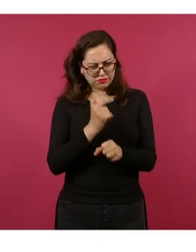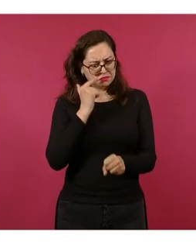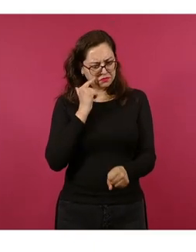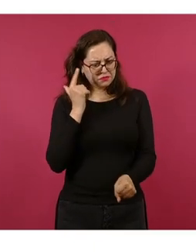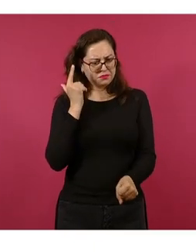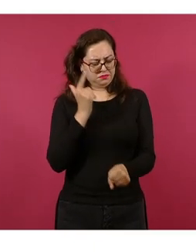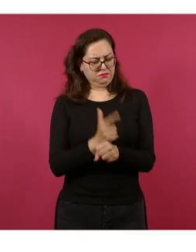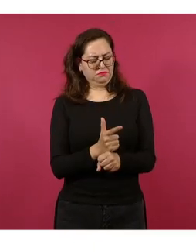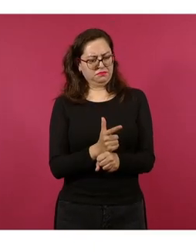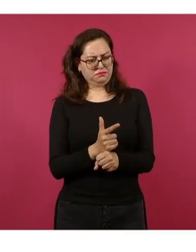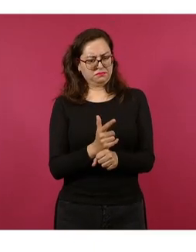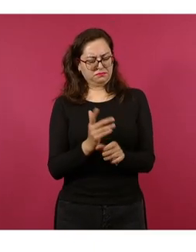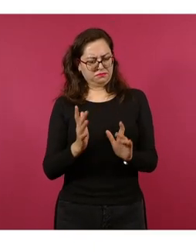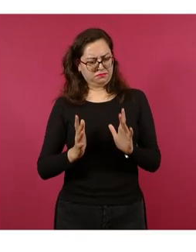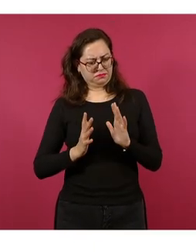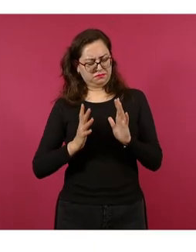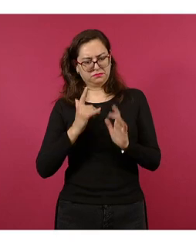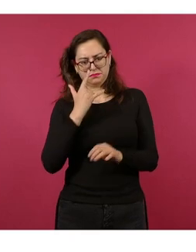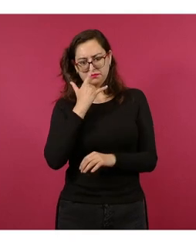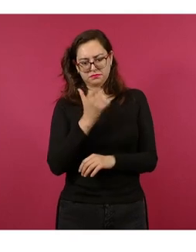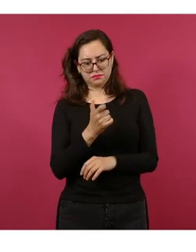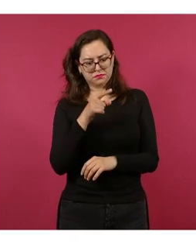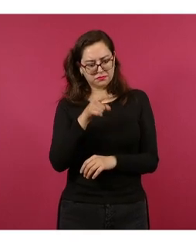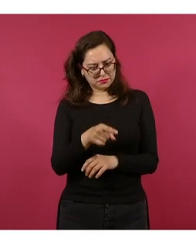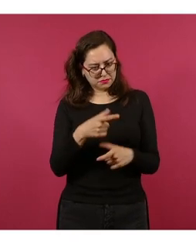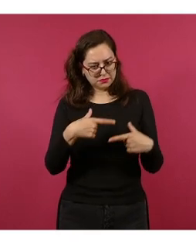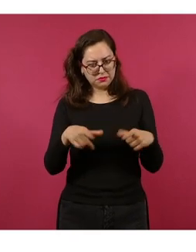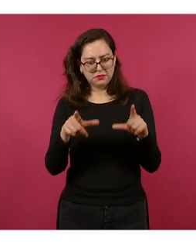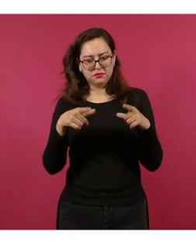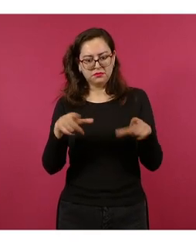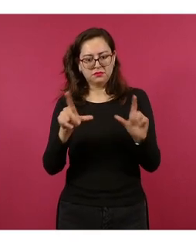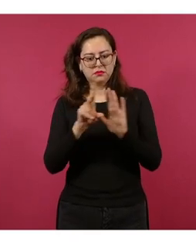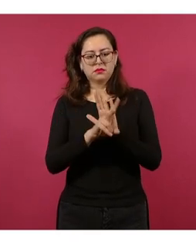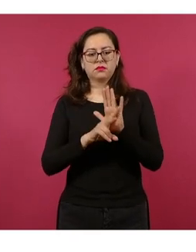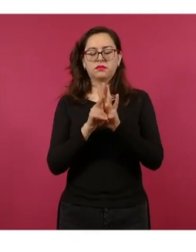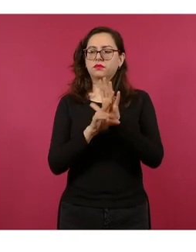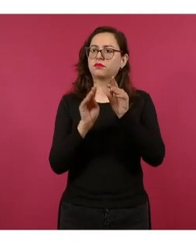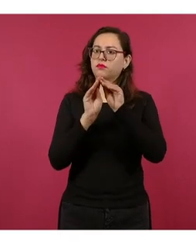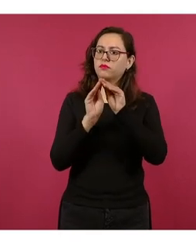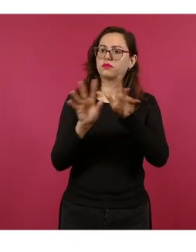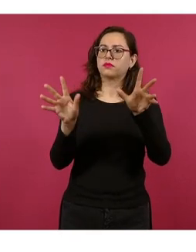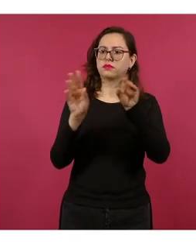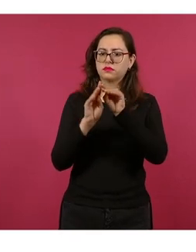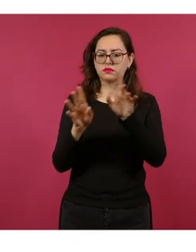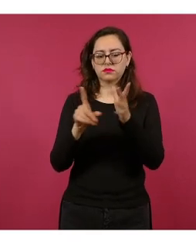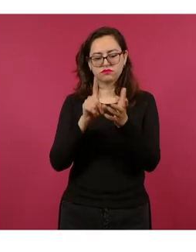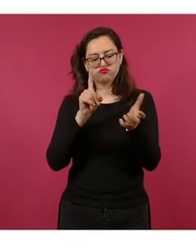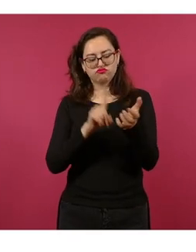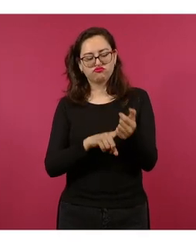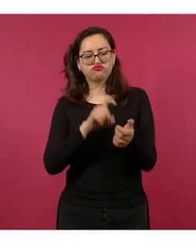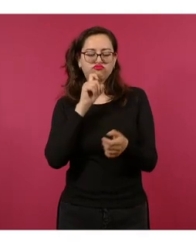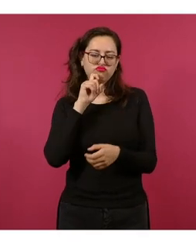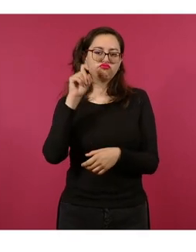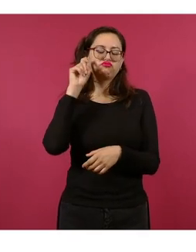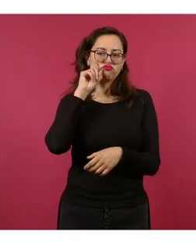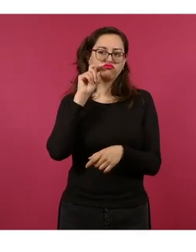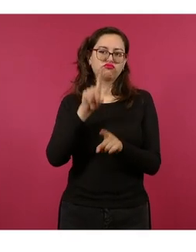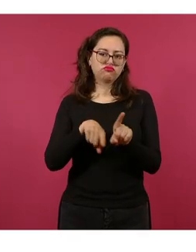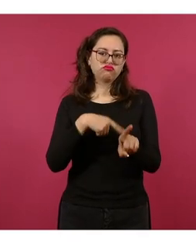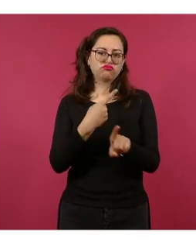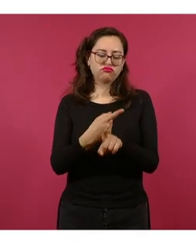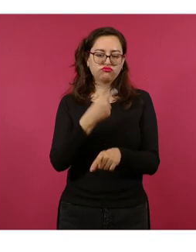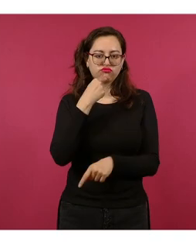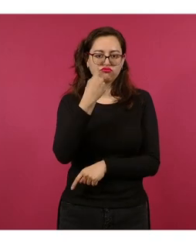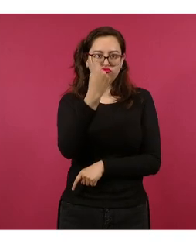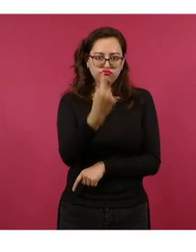la actividad de un usuario transmitiendo imágenes y videos con contenido de pornografía infantil donde se observa